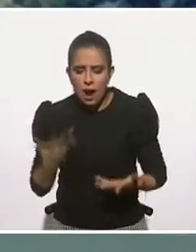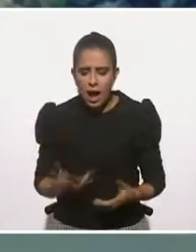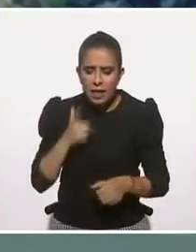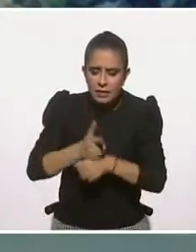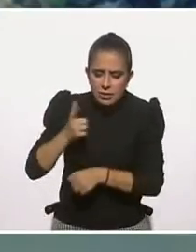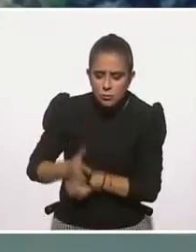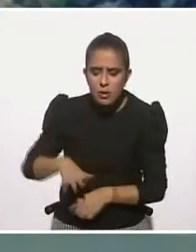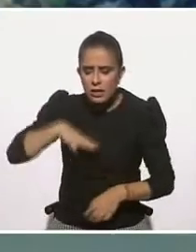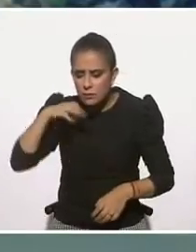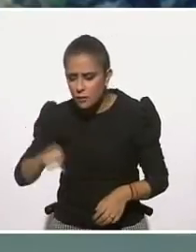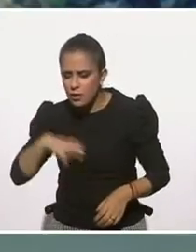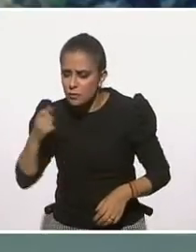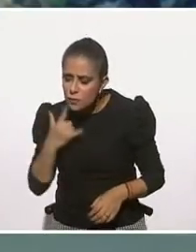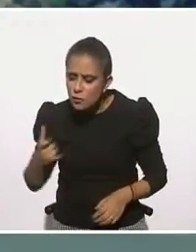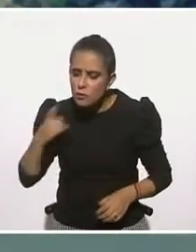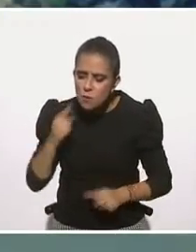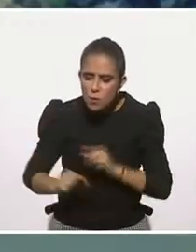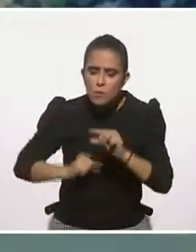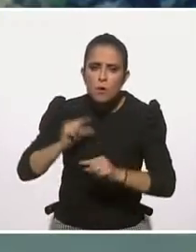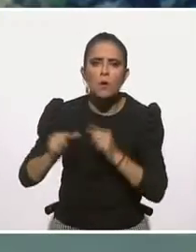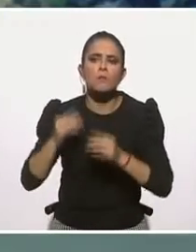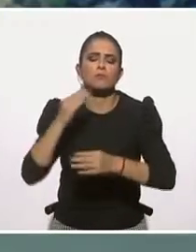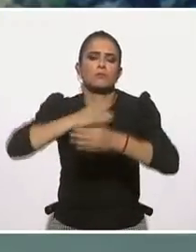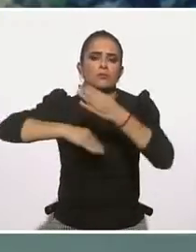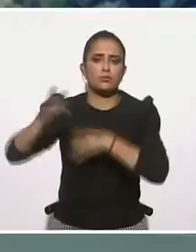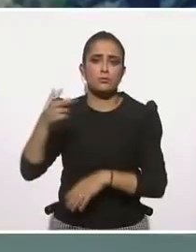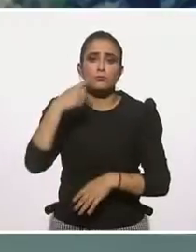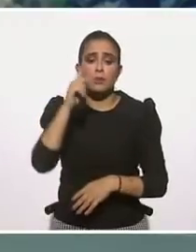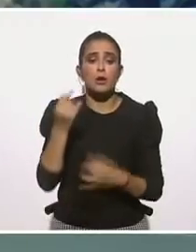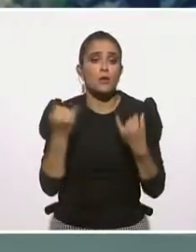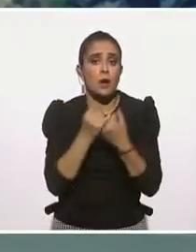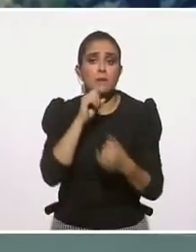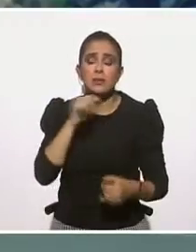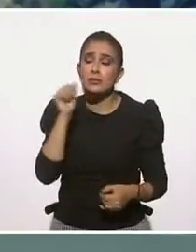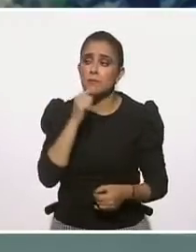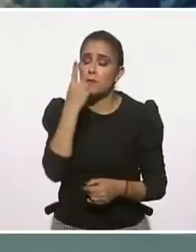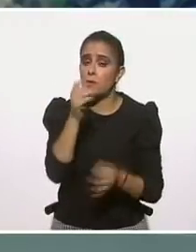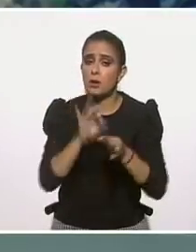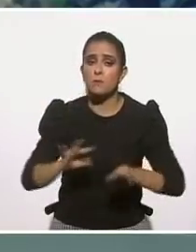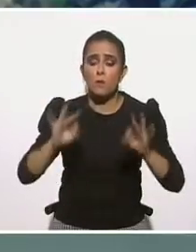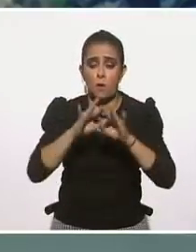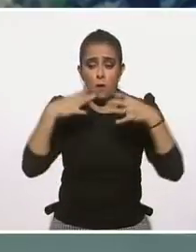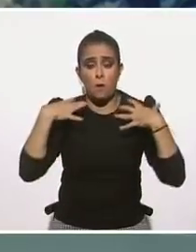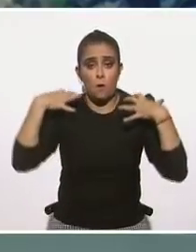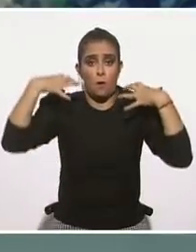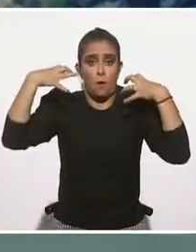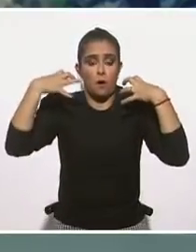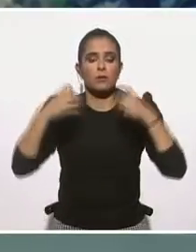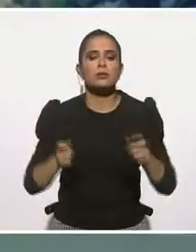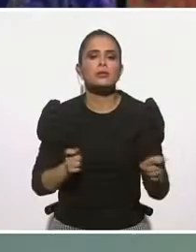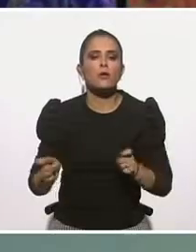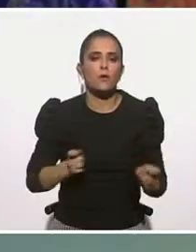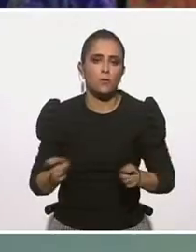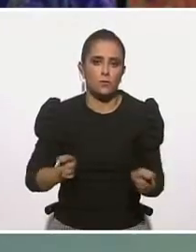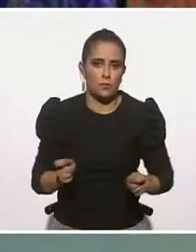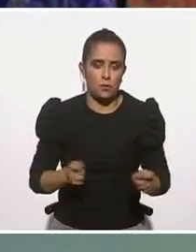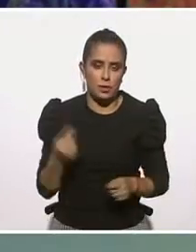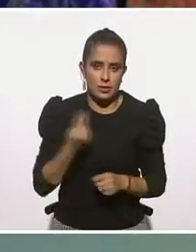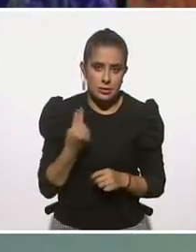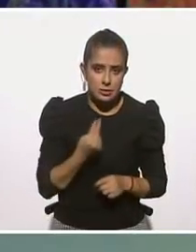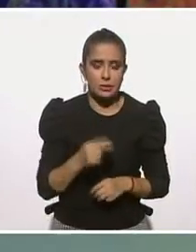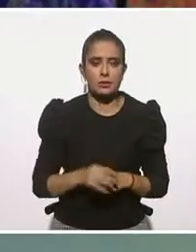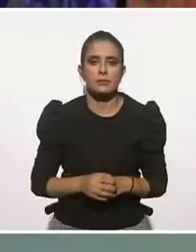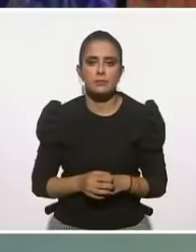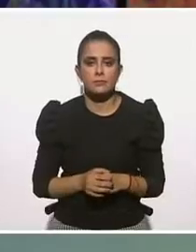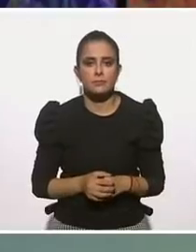mantener como una alerta de la regulación de nuestro estrés. El estrés es parte de nuestra vida. Es lo que preguntaba hace rato es